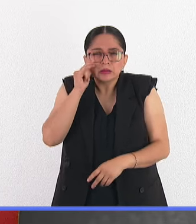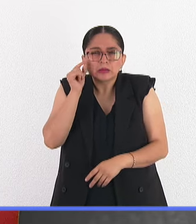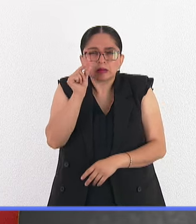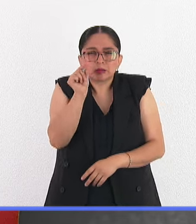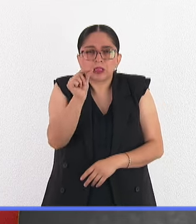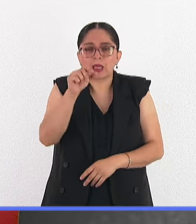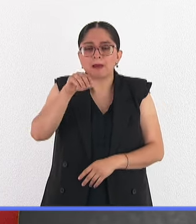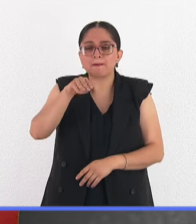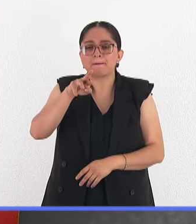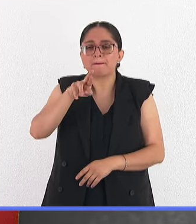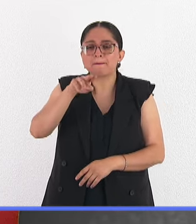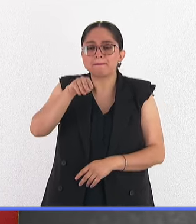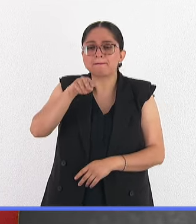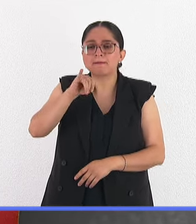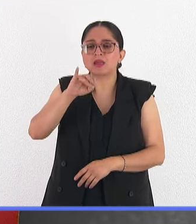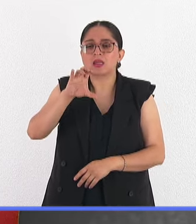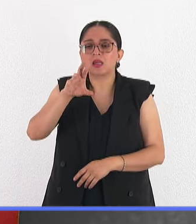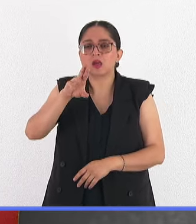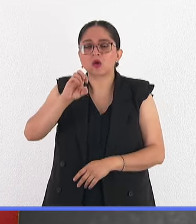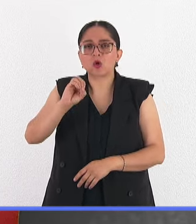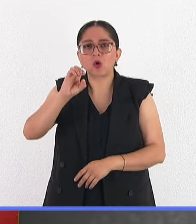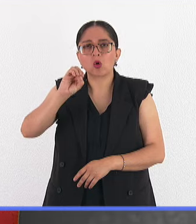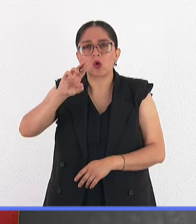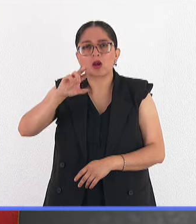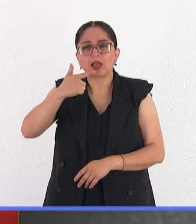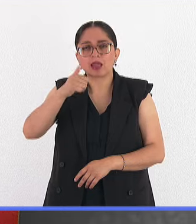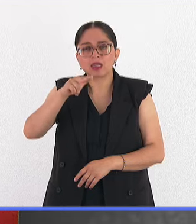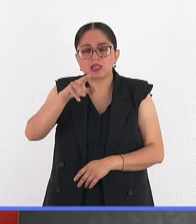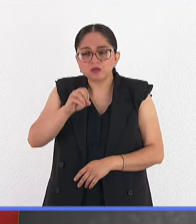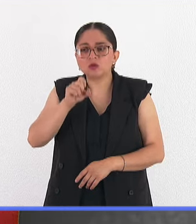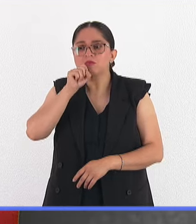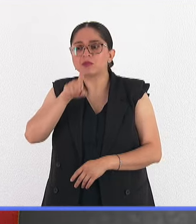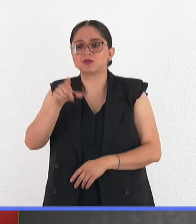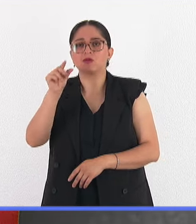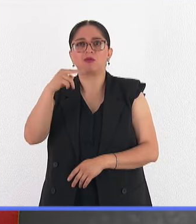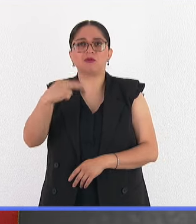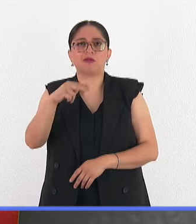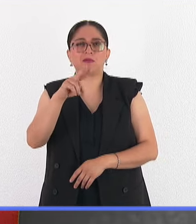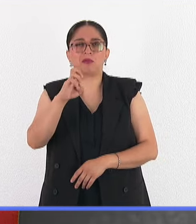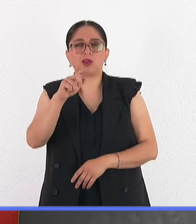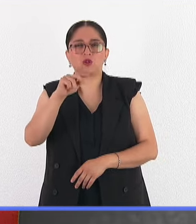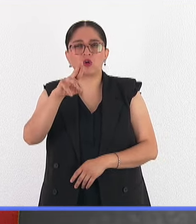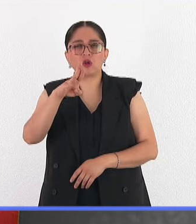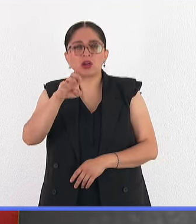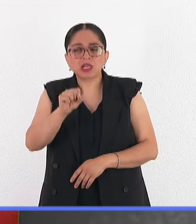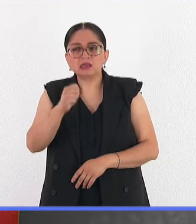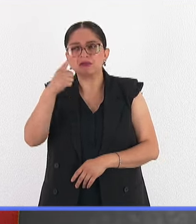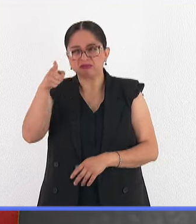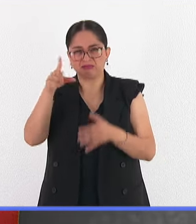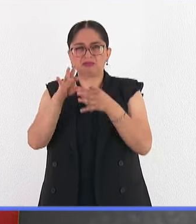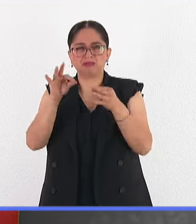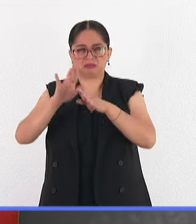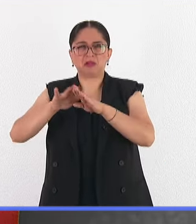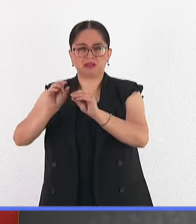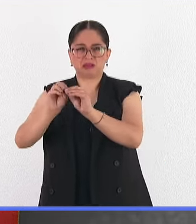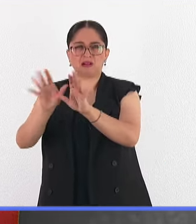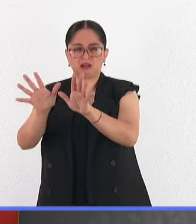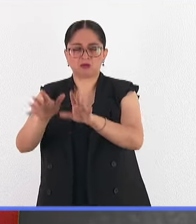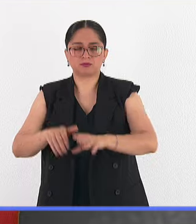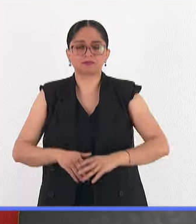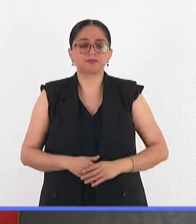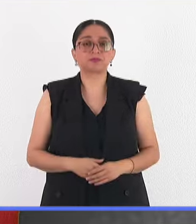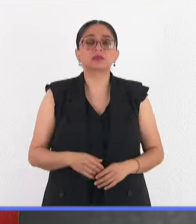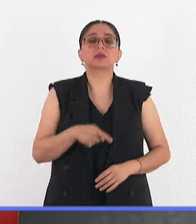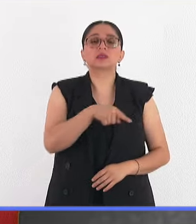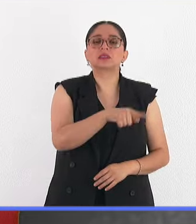pero tiene que ver con algo que se llama vectores. Cuéntenos sobre este panorama para tenerlo más claro. Sí, bueno, este microorganismo, pues es